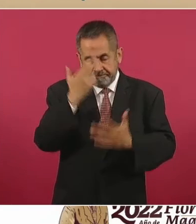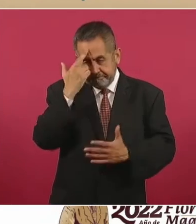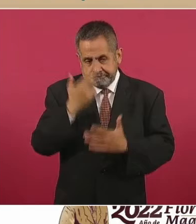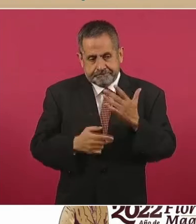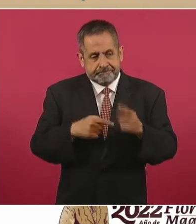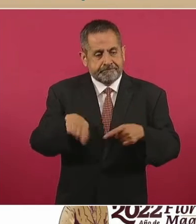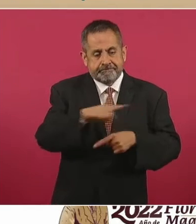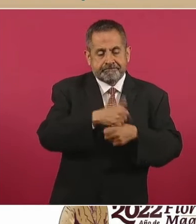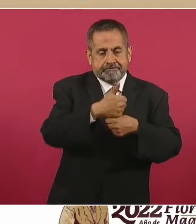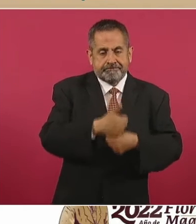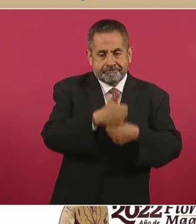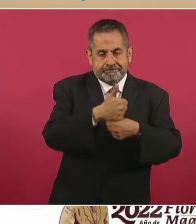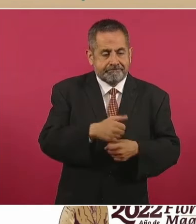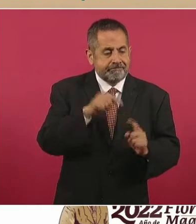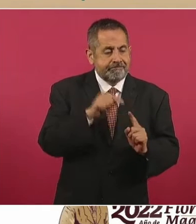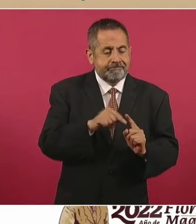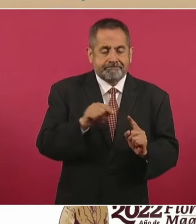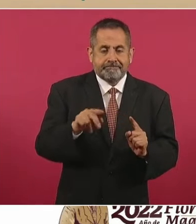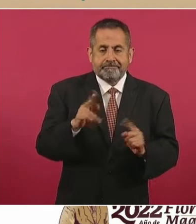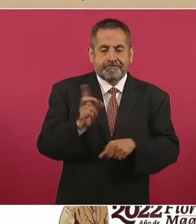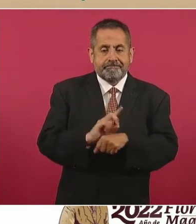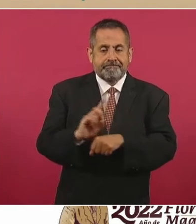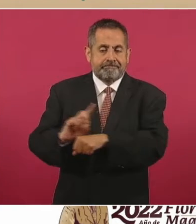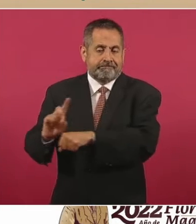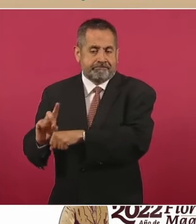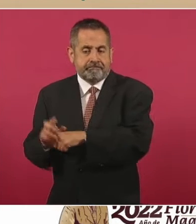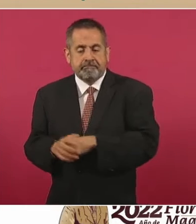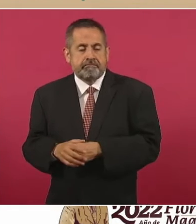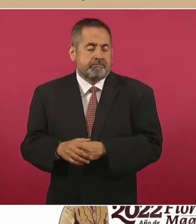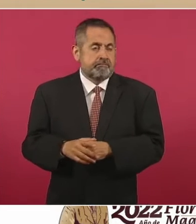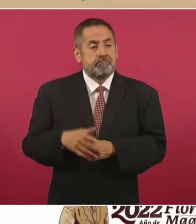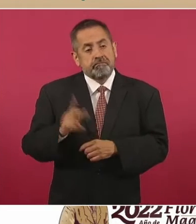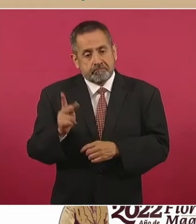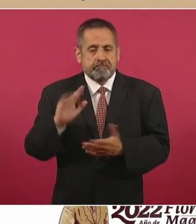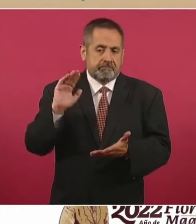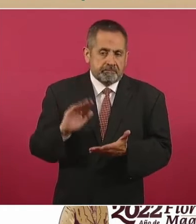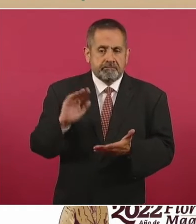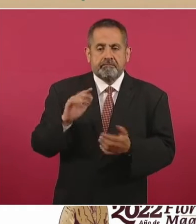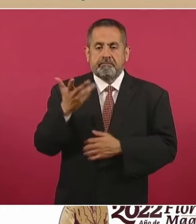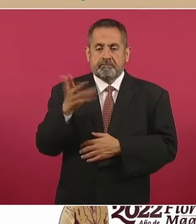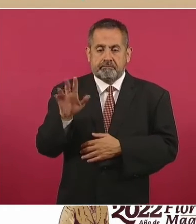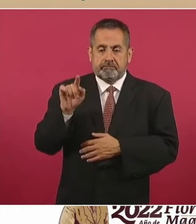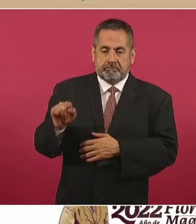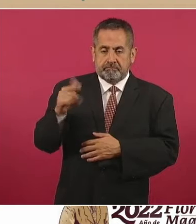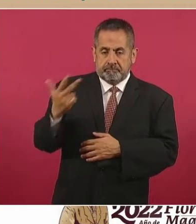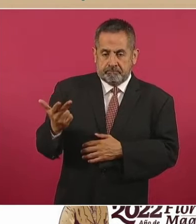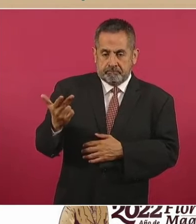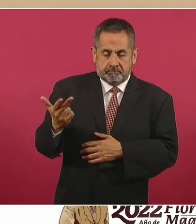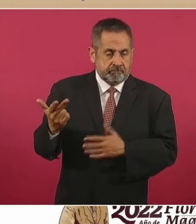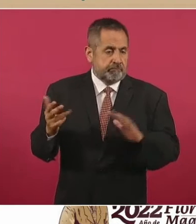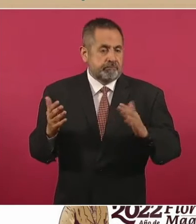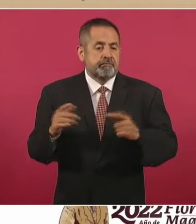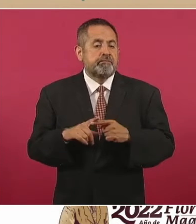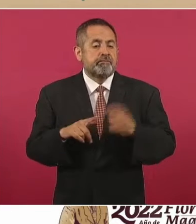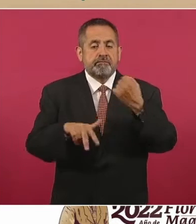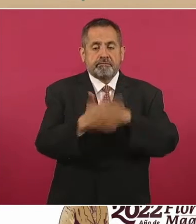esto representa una reducción de diez punto ocho con respecto al dos mil veintiuno, de trece